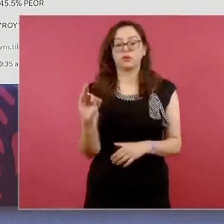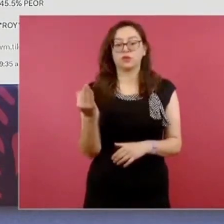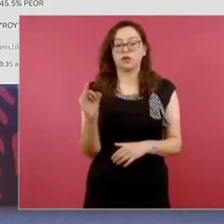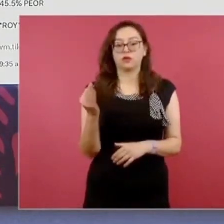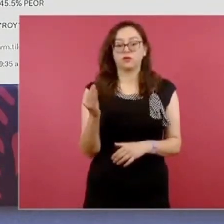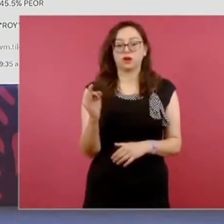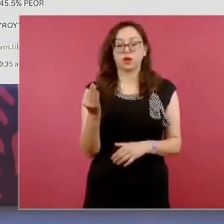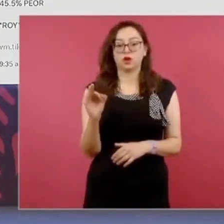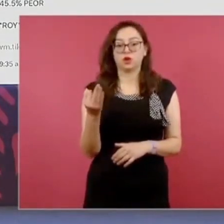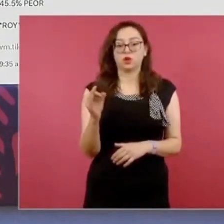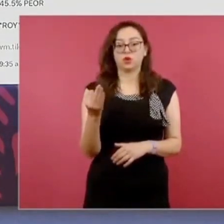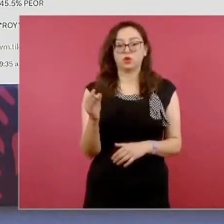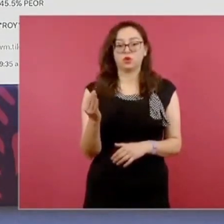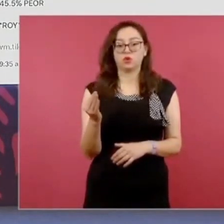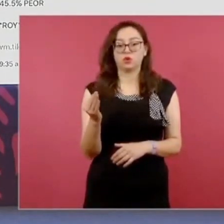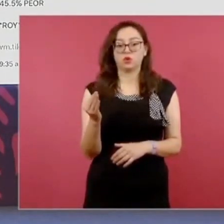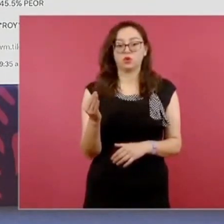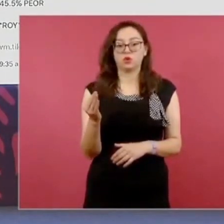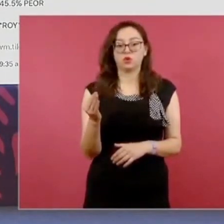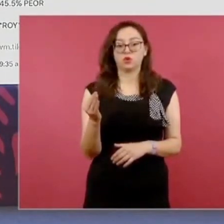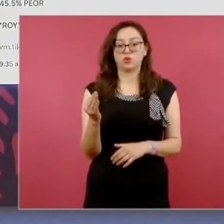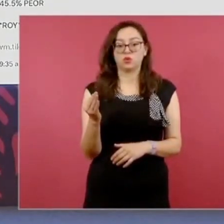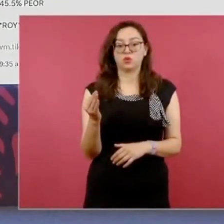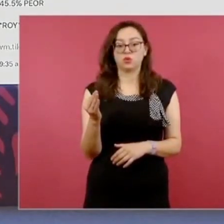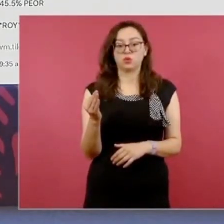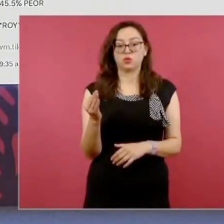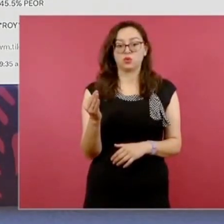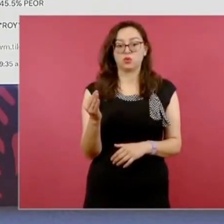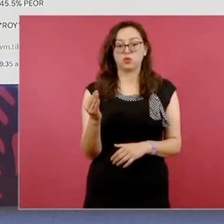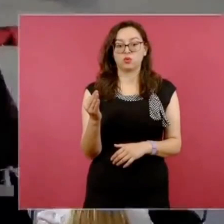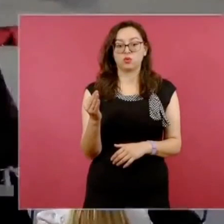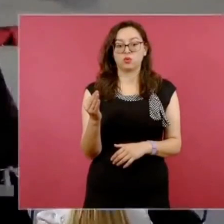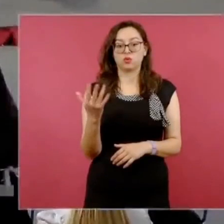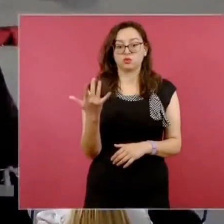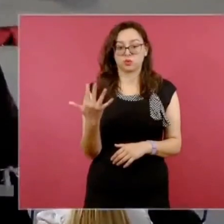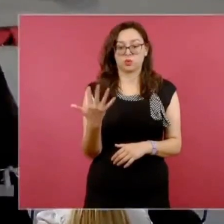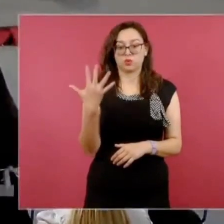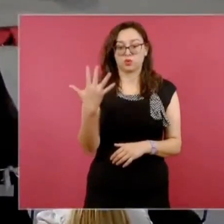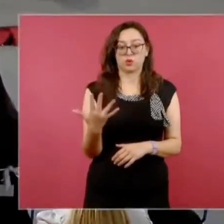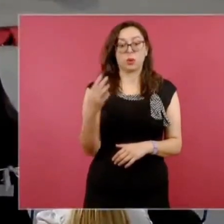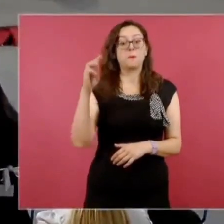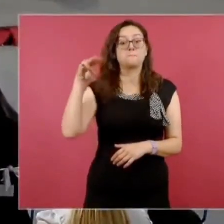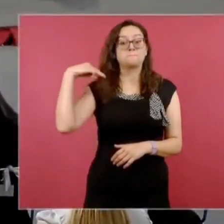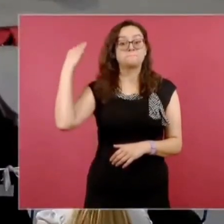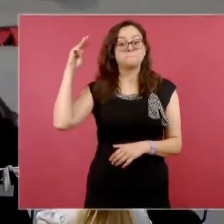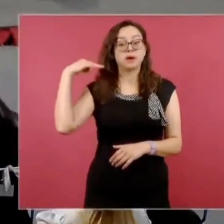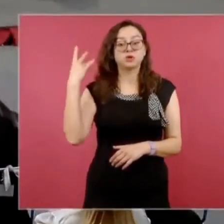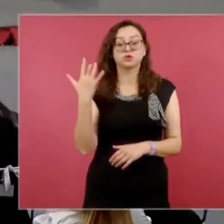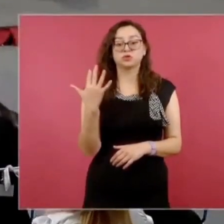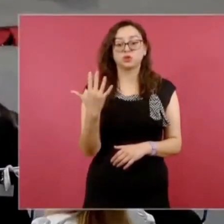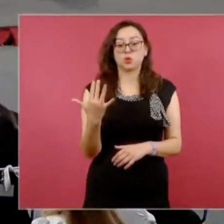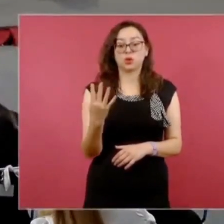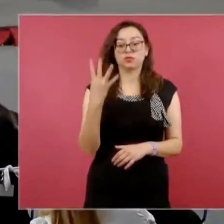55, ya en marzo 54,